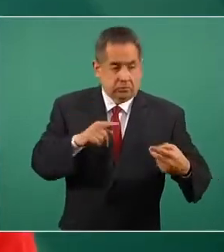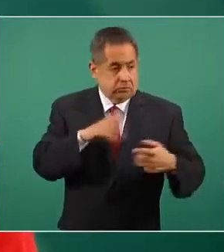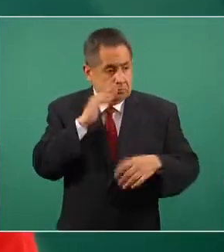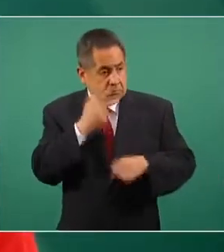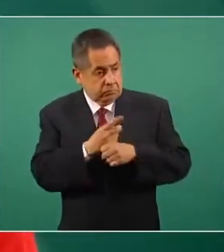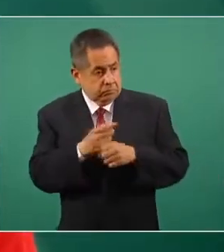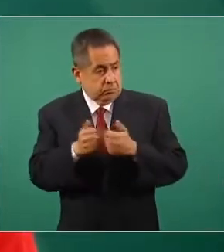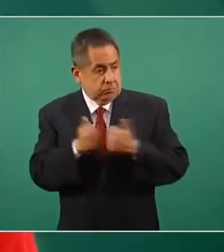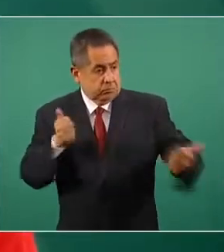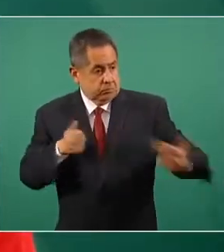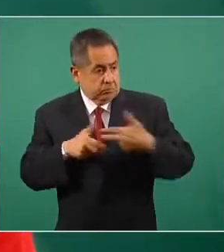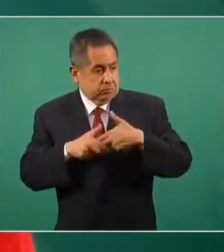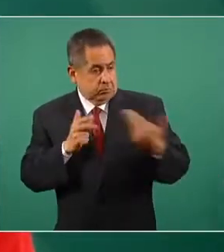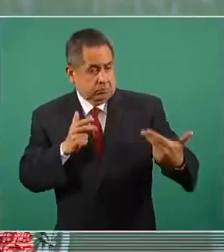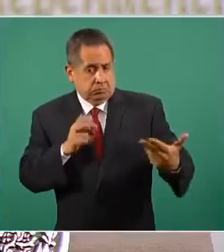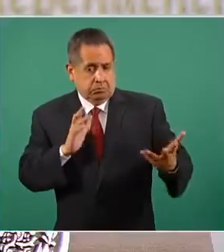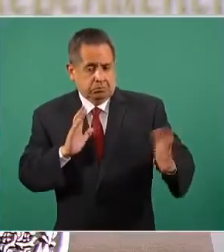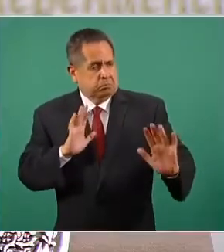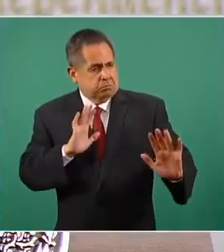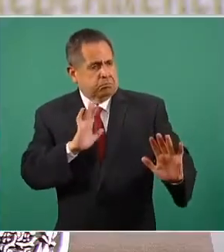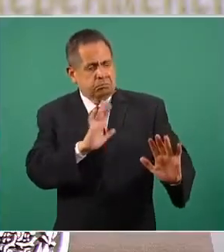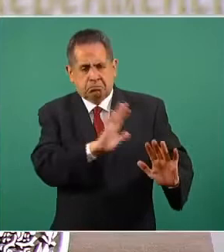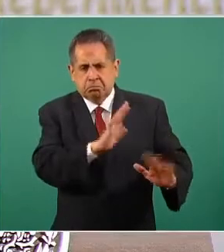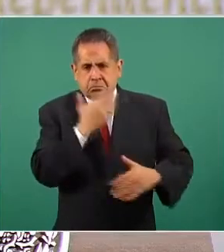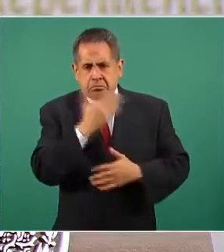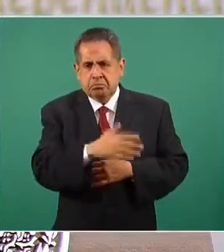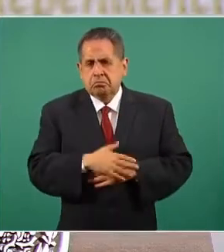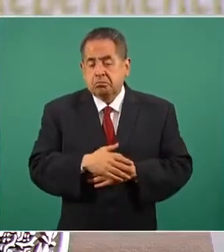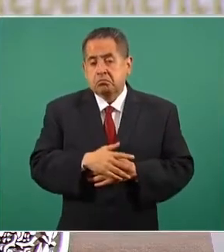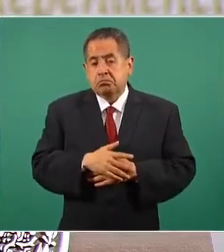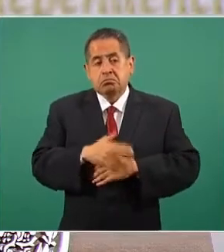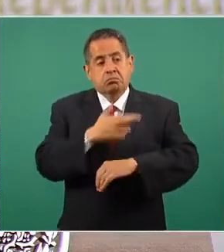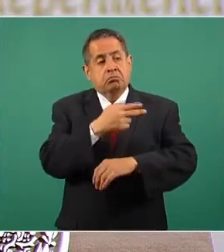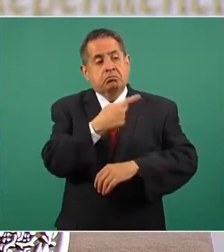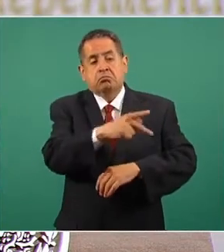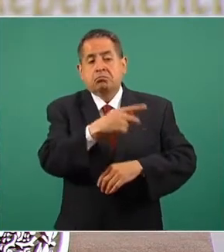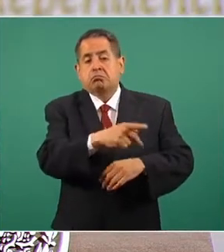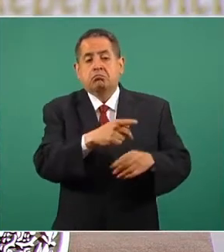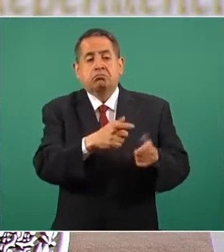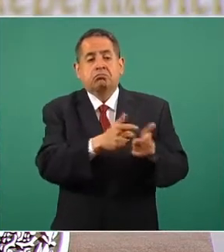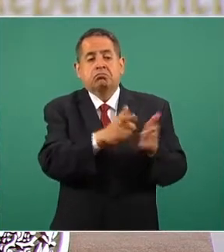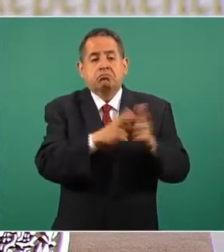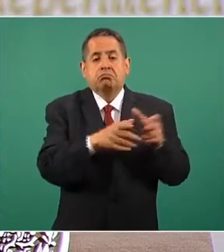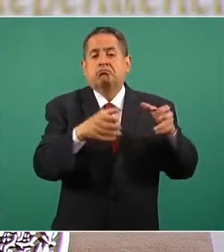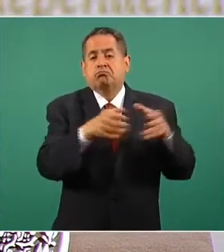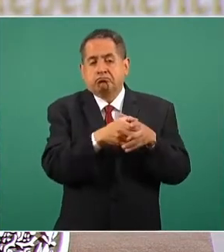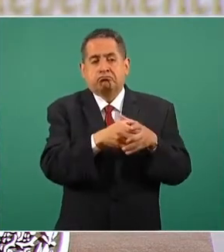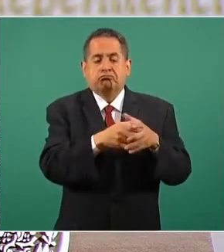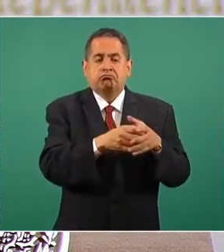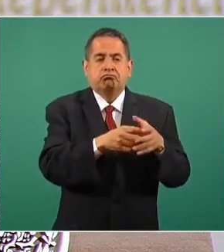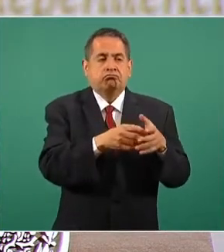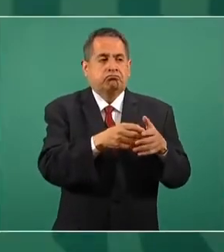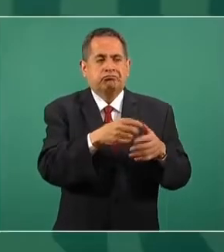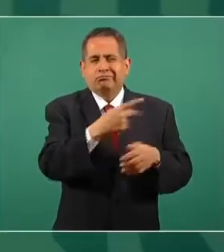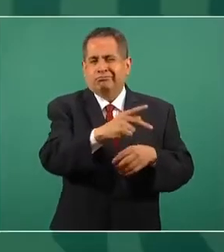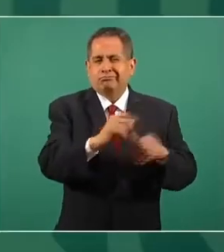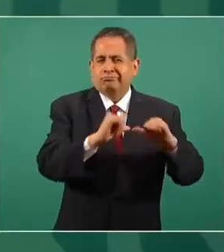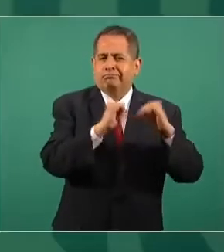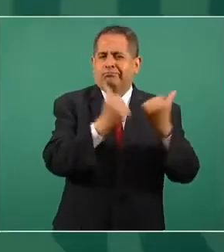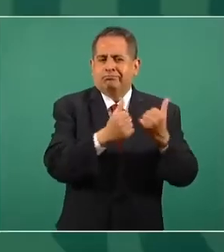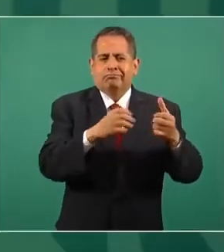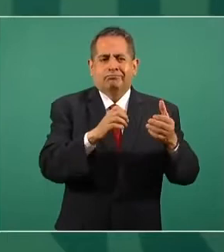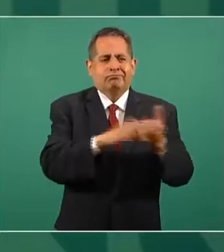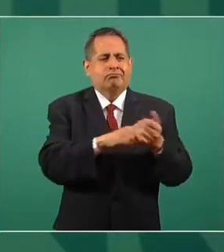apartaron de la Conago, no sé si ya estén haciendo su propia constitutiva para tener, como